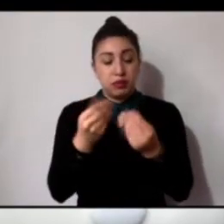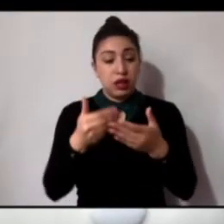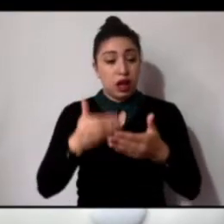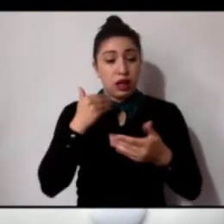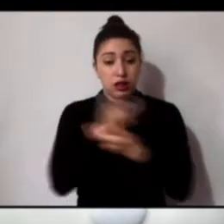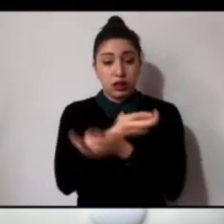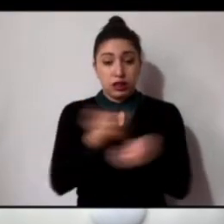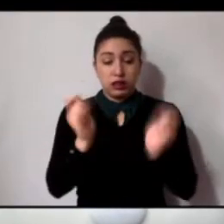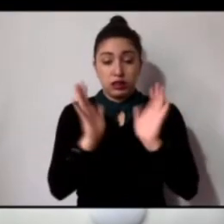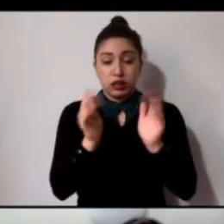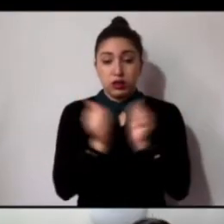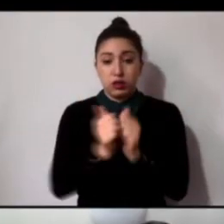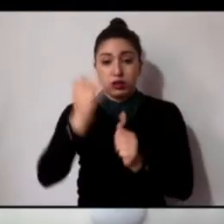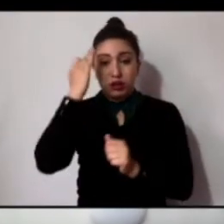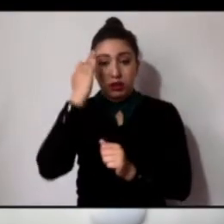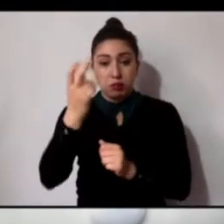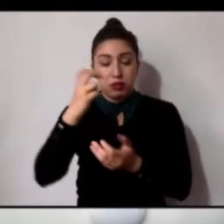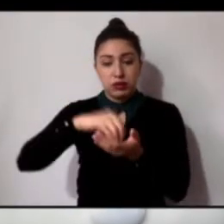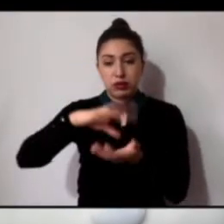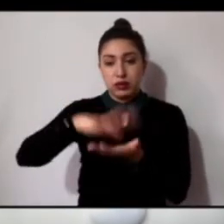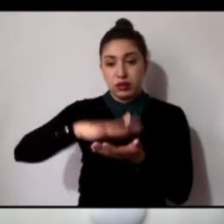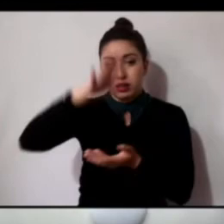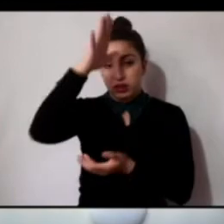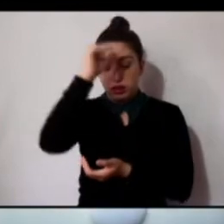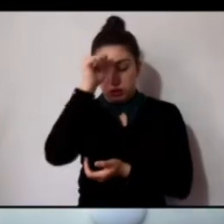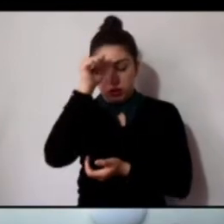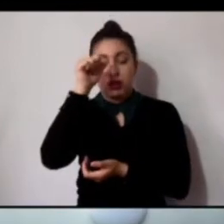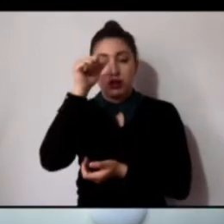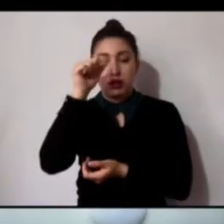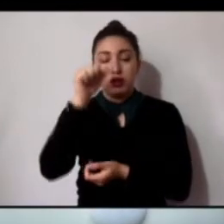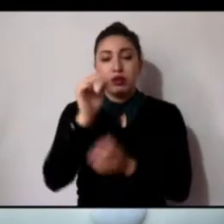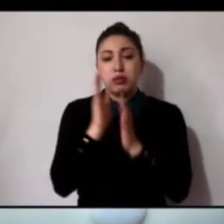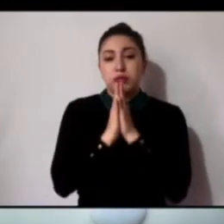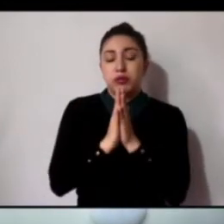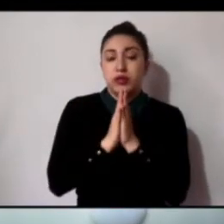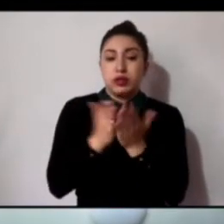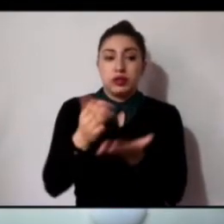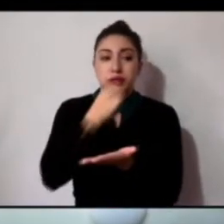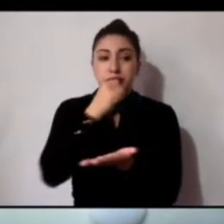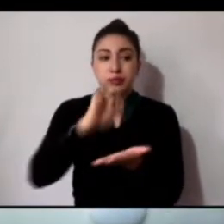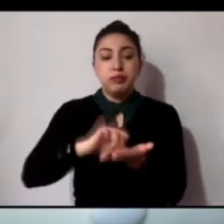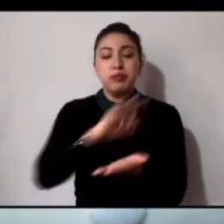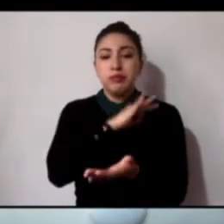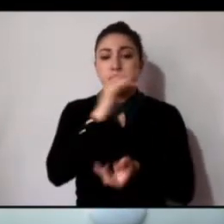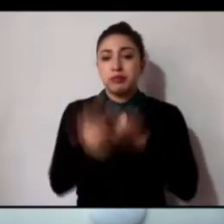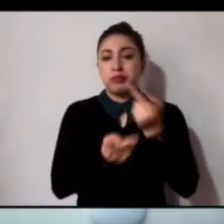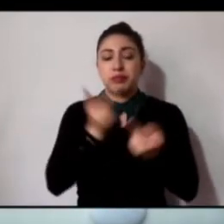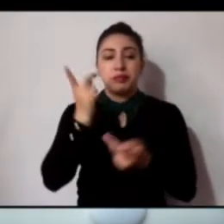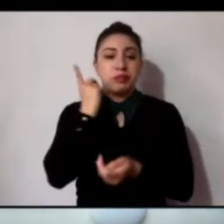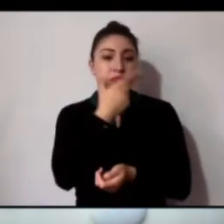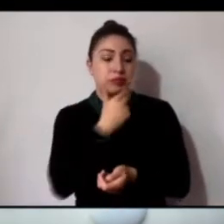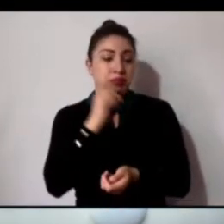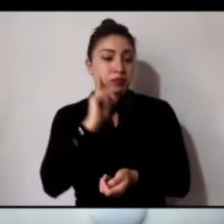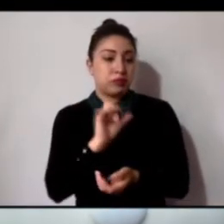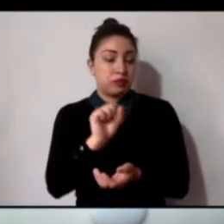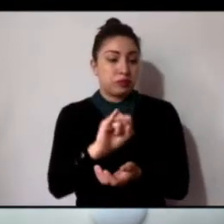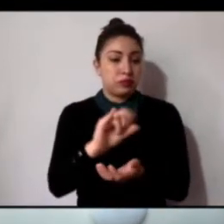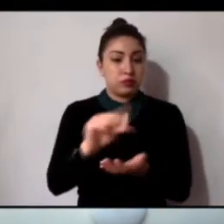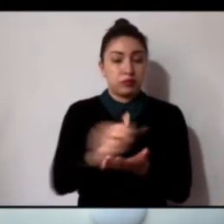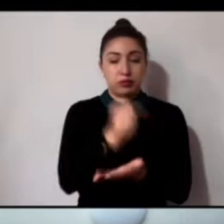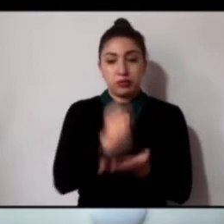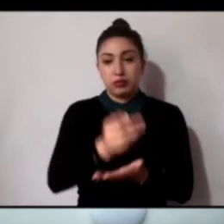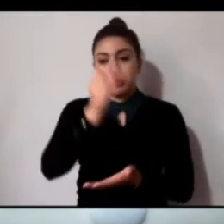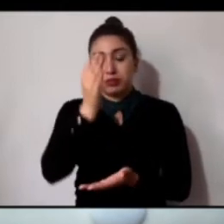previamente el acuerdo de referencia, por lo que solicito a la Secretaría ponga discusión el acuerdo en un acto seguido de